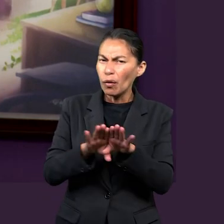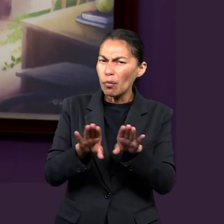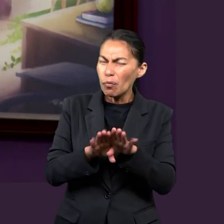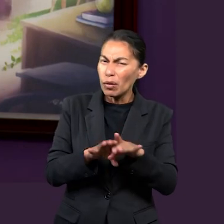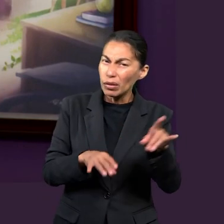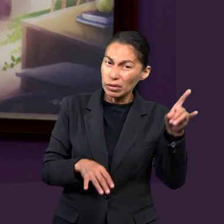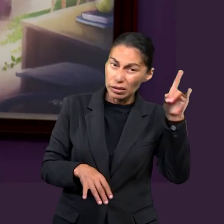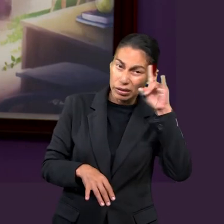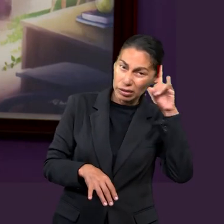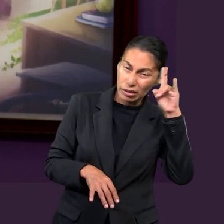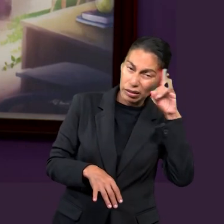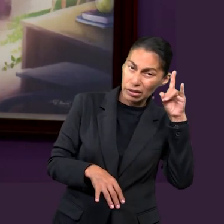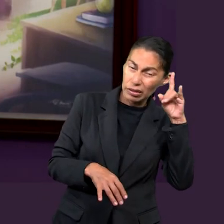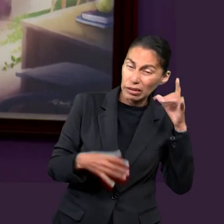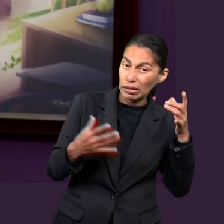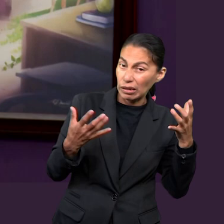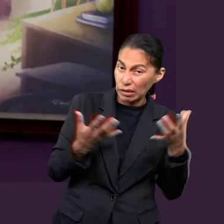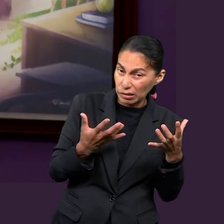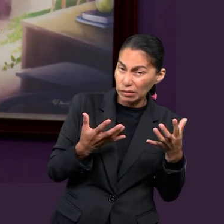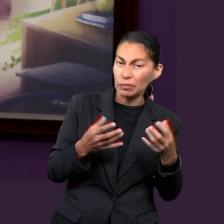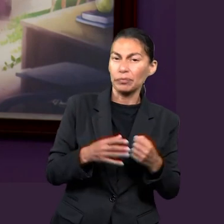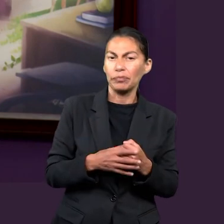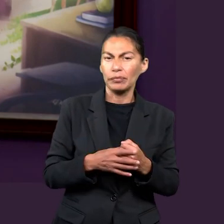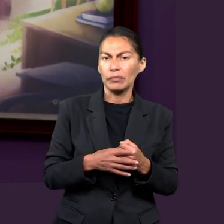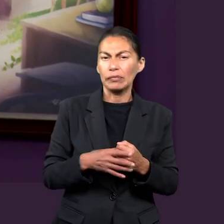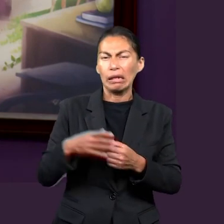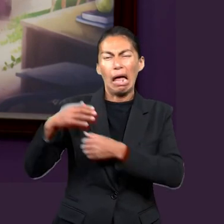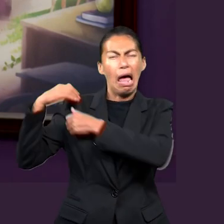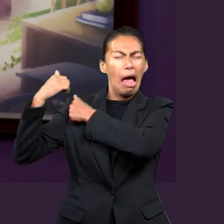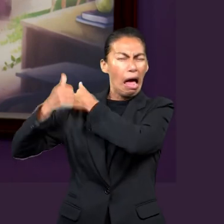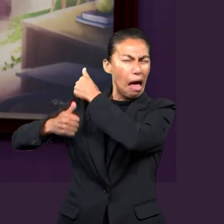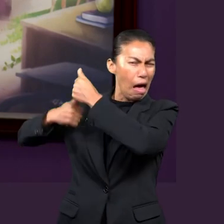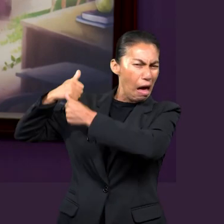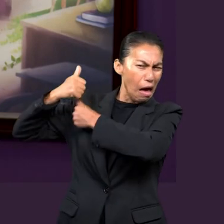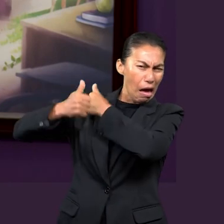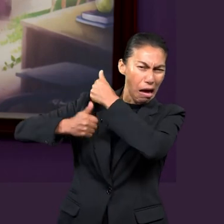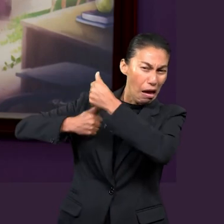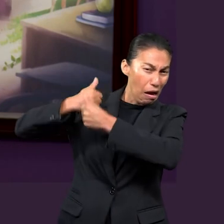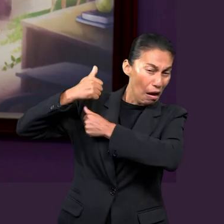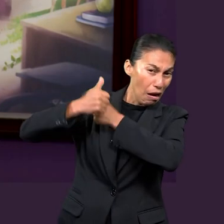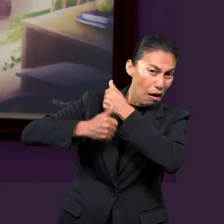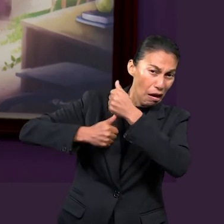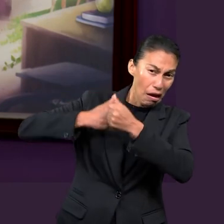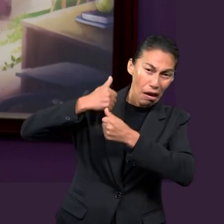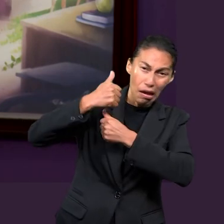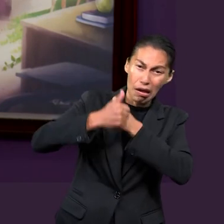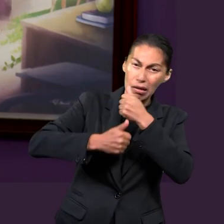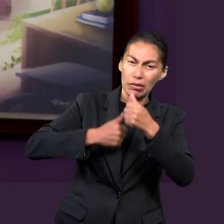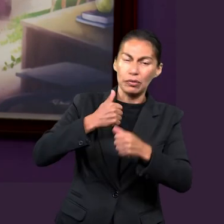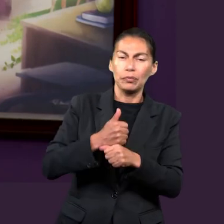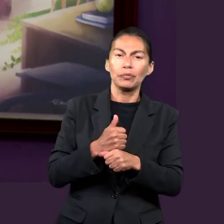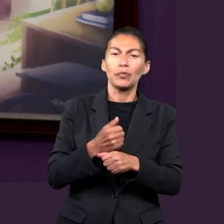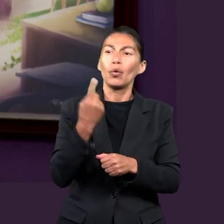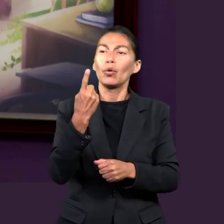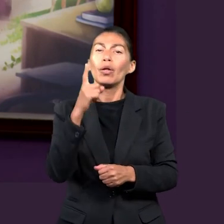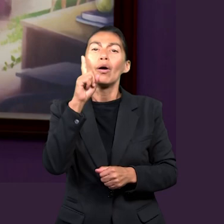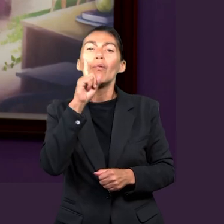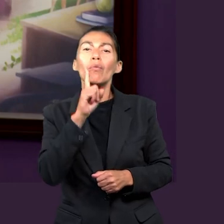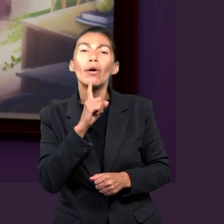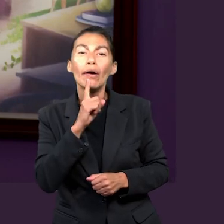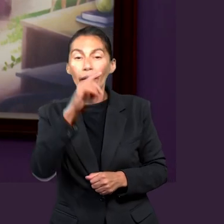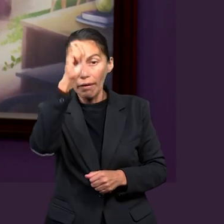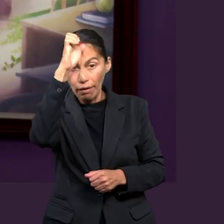que ha utilizado el enemigo de Dios a través de toda la Biblia, de todos los años? No solamente